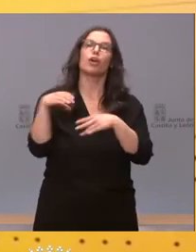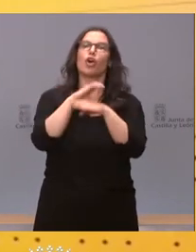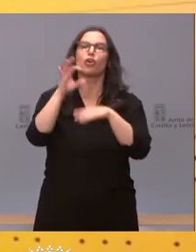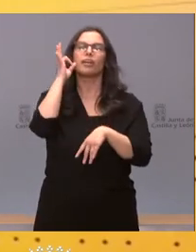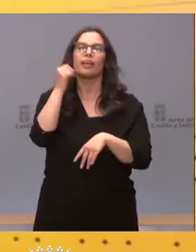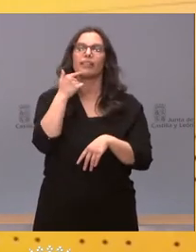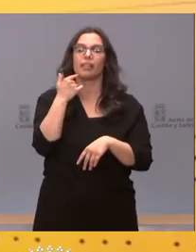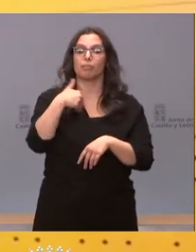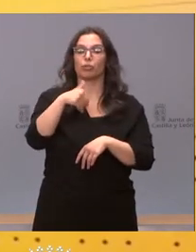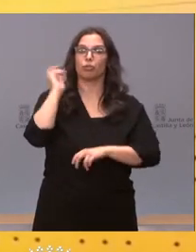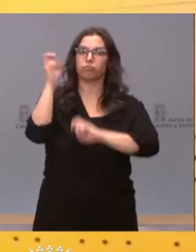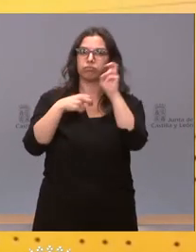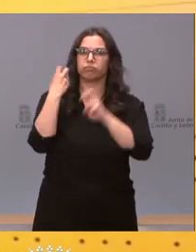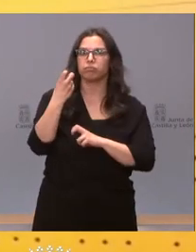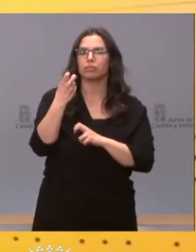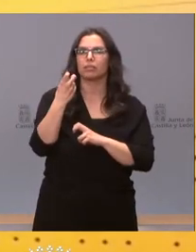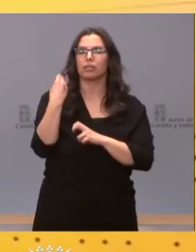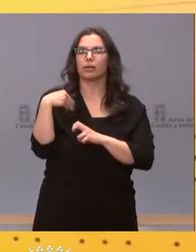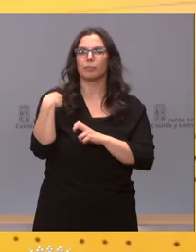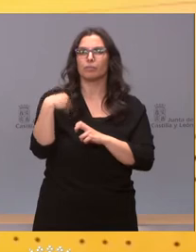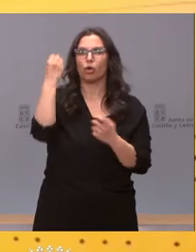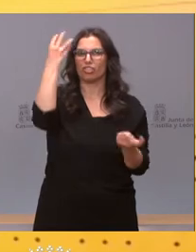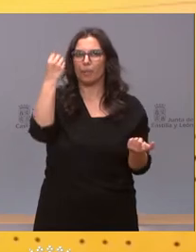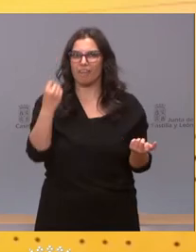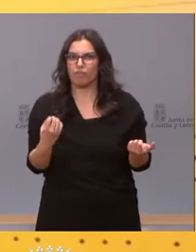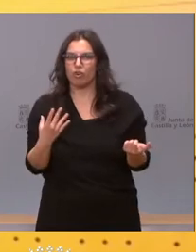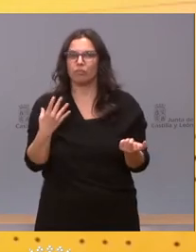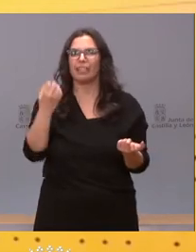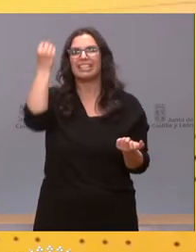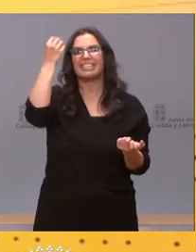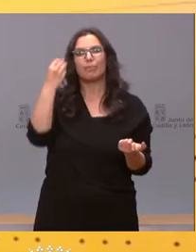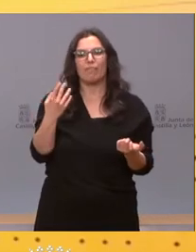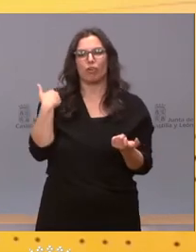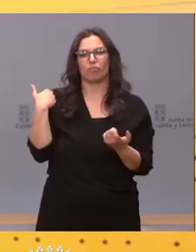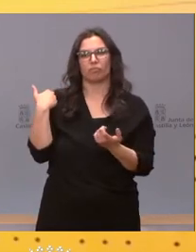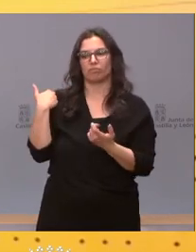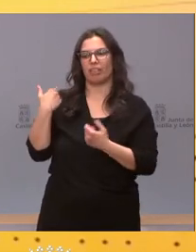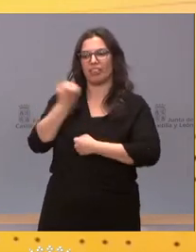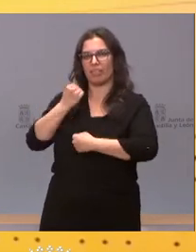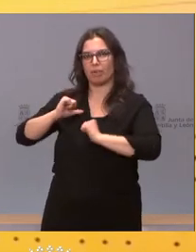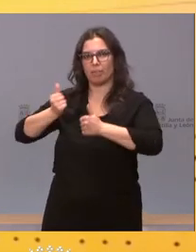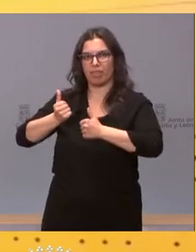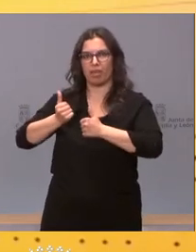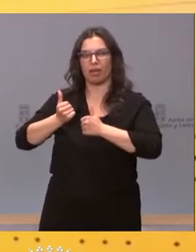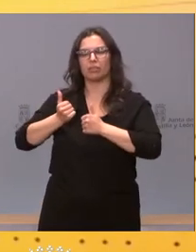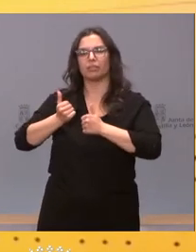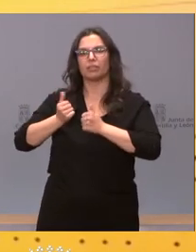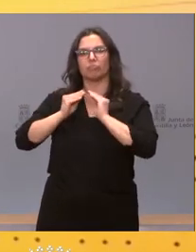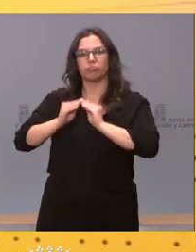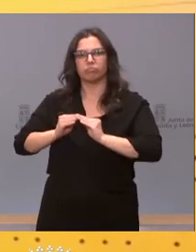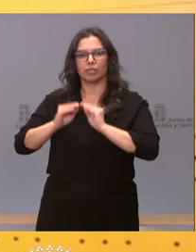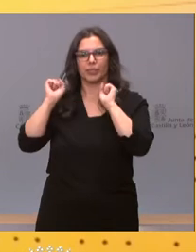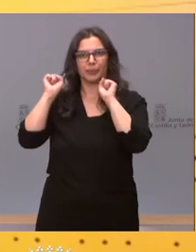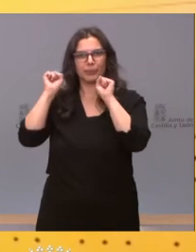actualización del semáforo. Se lleva trabajando en él desde el mes de diciembre. ¿Cuál es el motivo de este retraso? Si es porque no hay